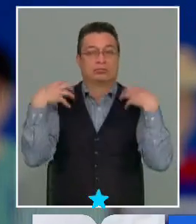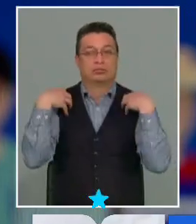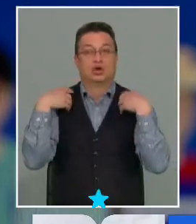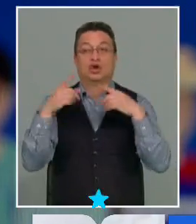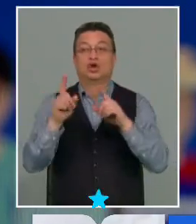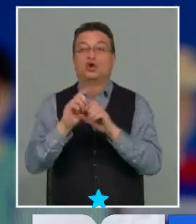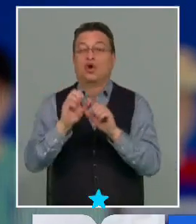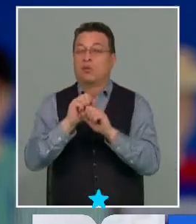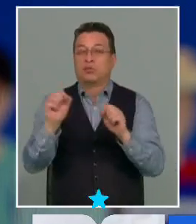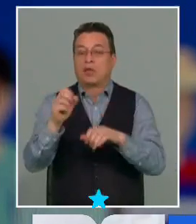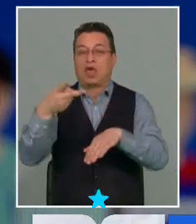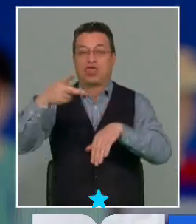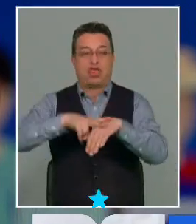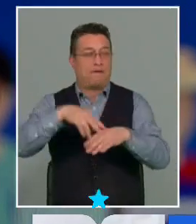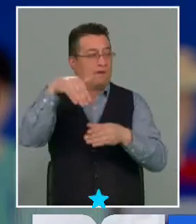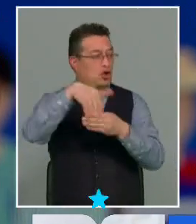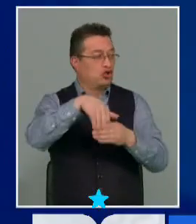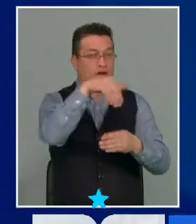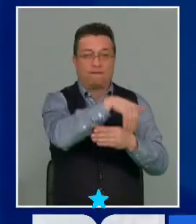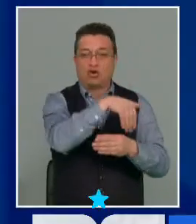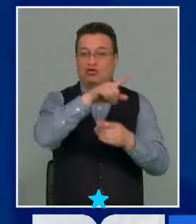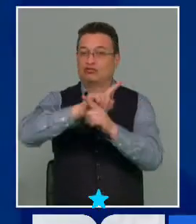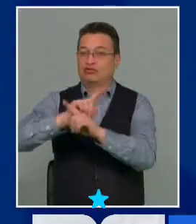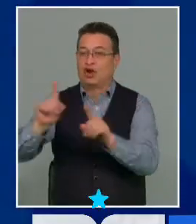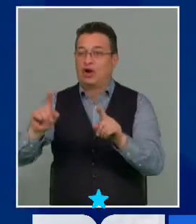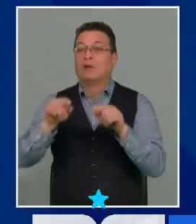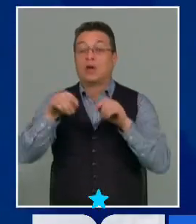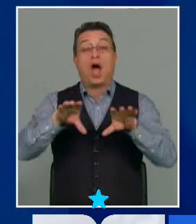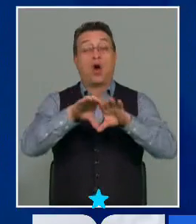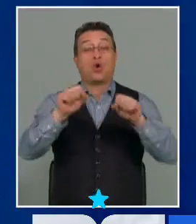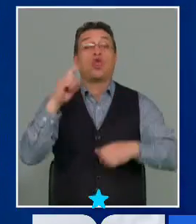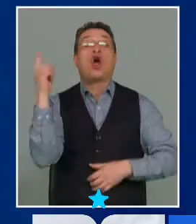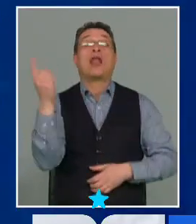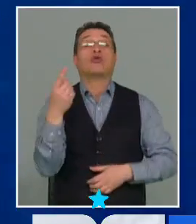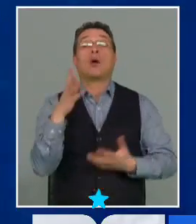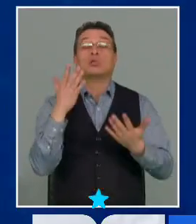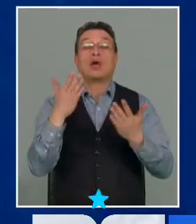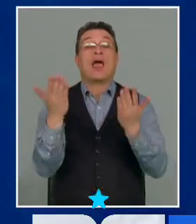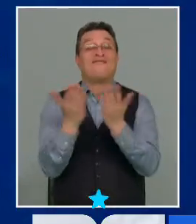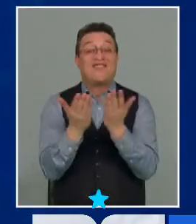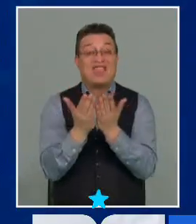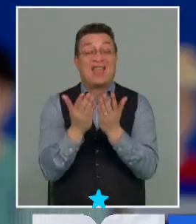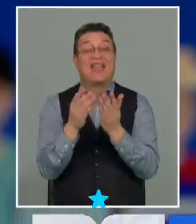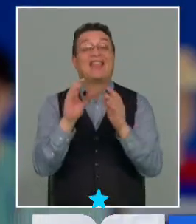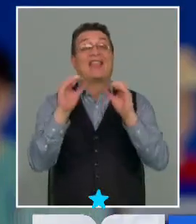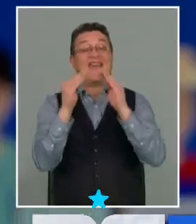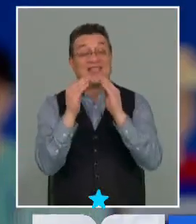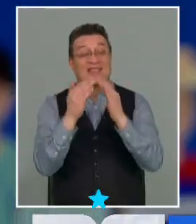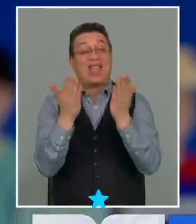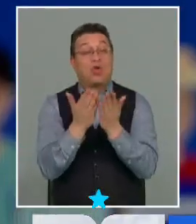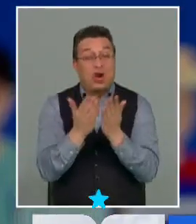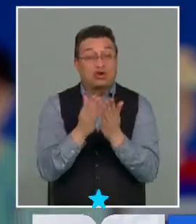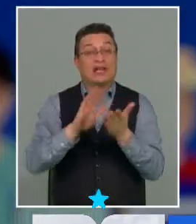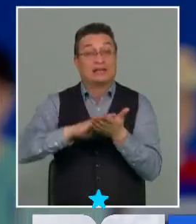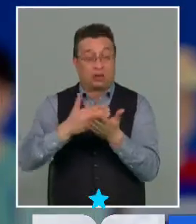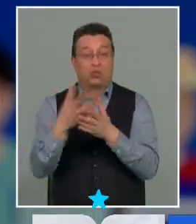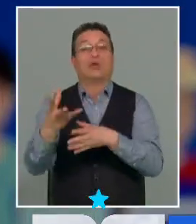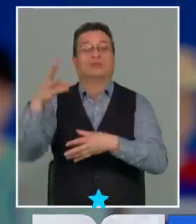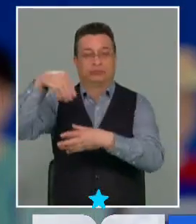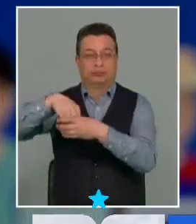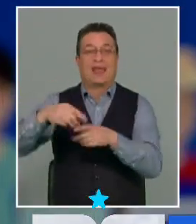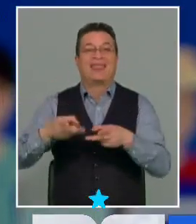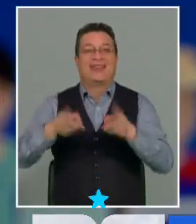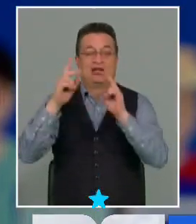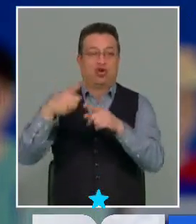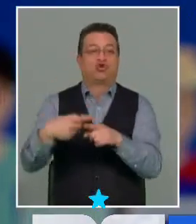posibilidad de una doble de liberación. Ahora sí, en contrapartida, el leyes de acuerdo regional, por ejemplo, viviendo, educación y salud están incorporadas. Están incorporadas, que son derechos